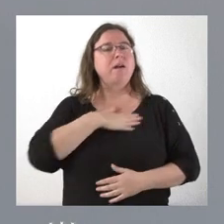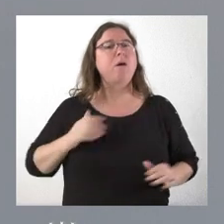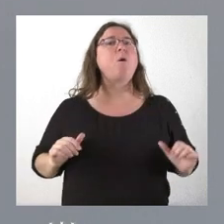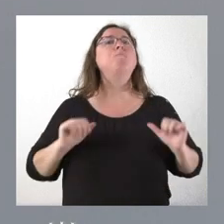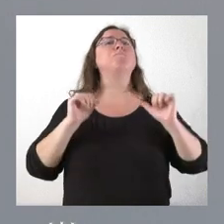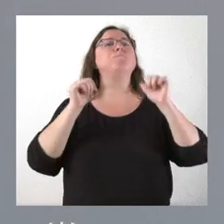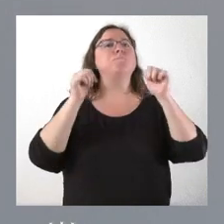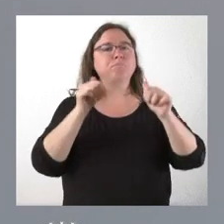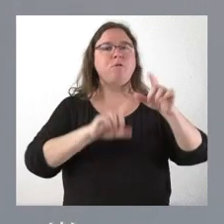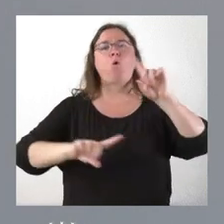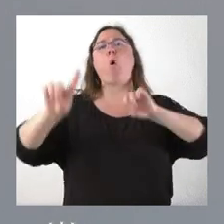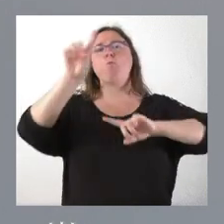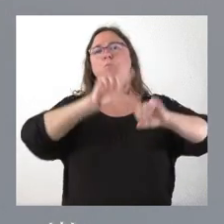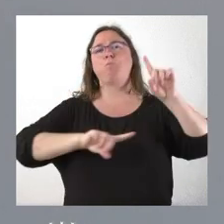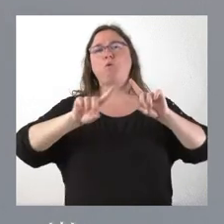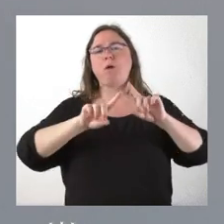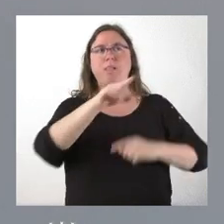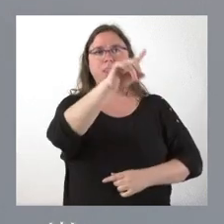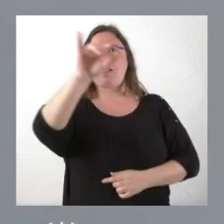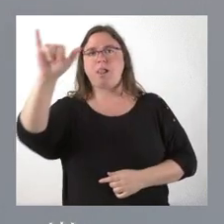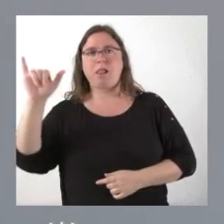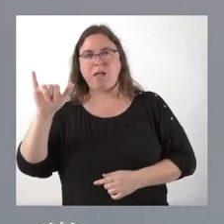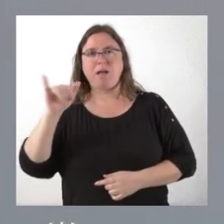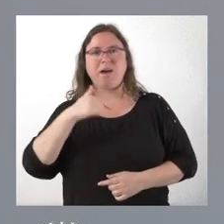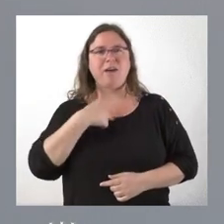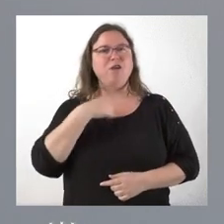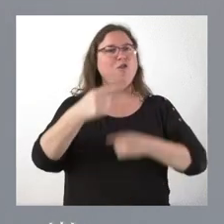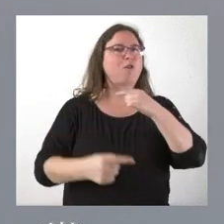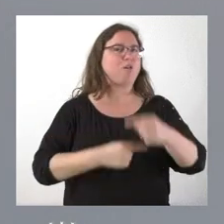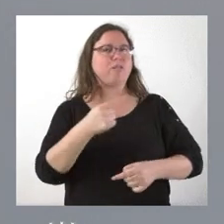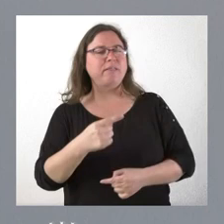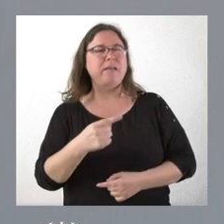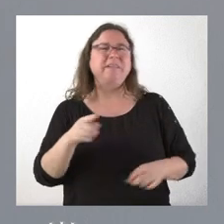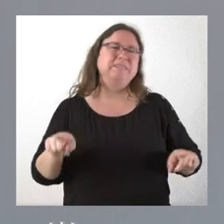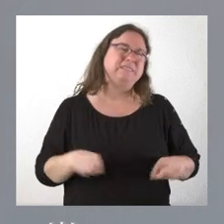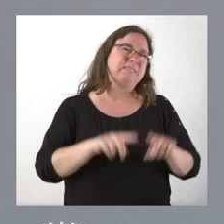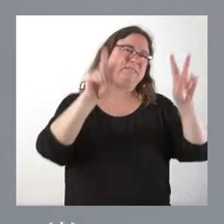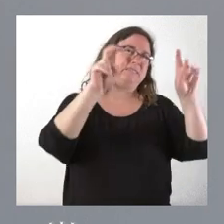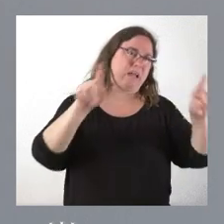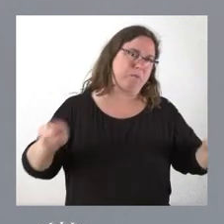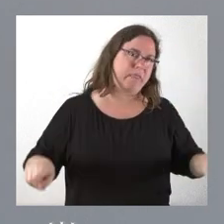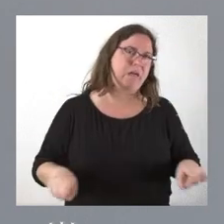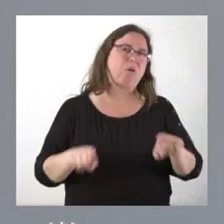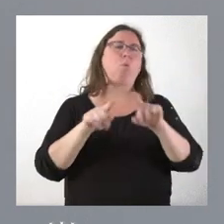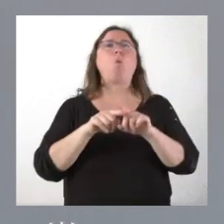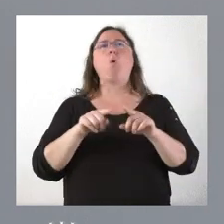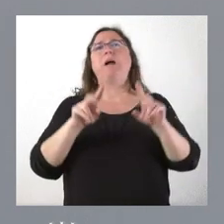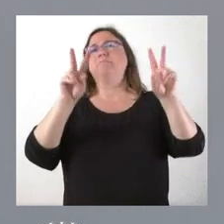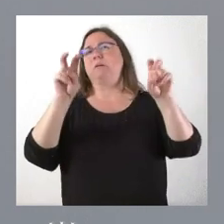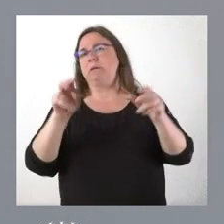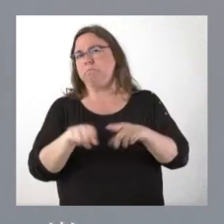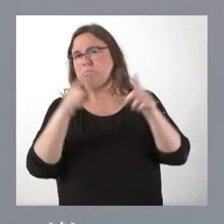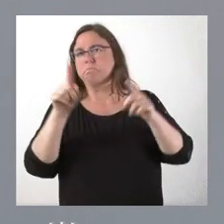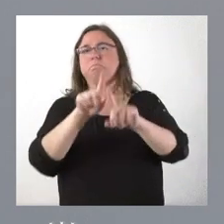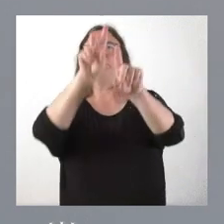los problemas que tienen encomendados, en vez de estar todos los días, sea cual sea la cuestión, sea cual sea el asunto, sea cual sea quien